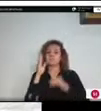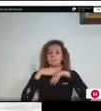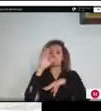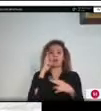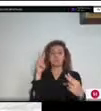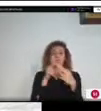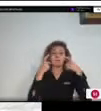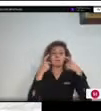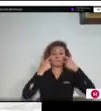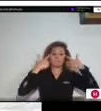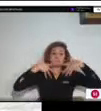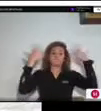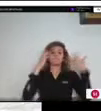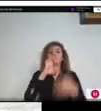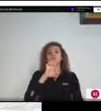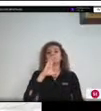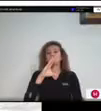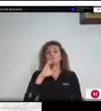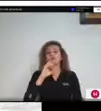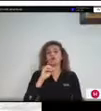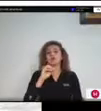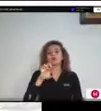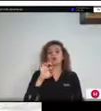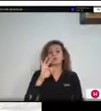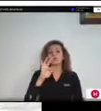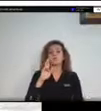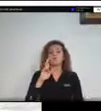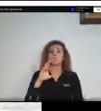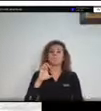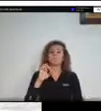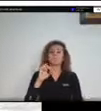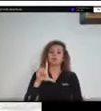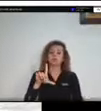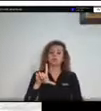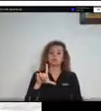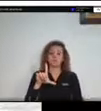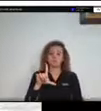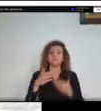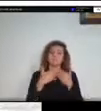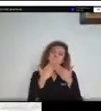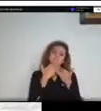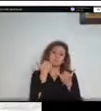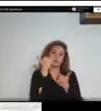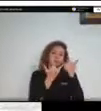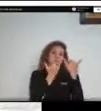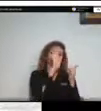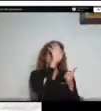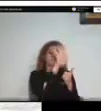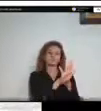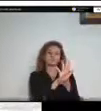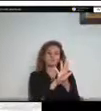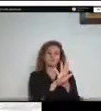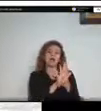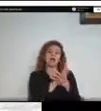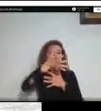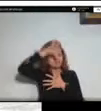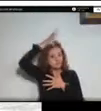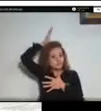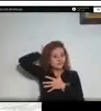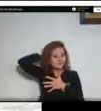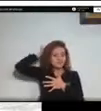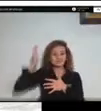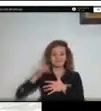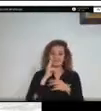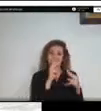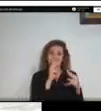somos una empresa joven entonces pues es más fácil identificar Icopetrol y su logo de la iguana pero desde que se creó